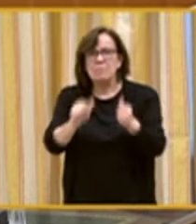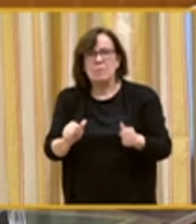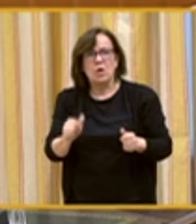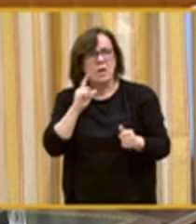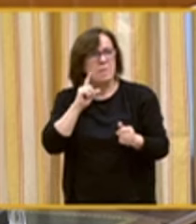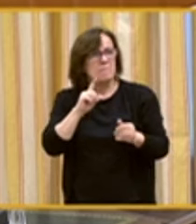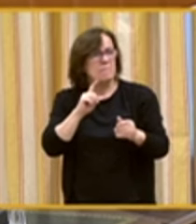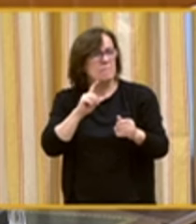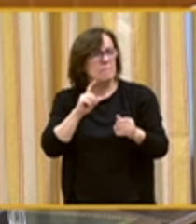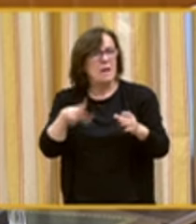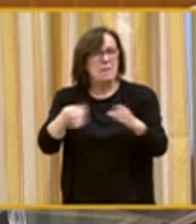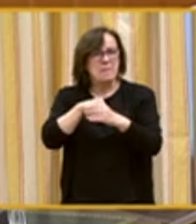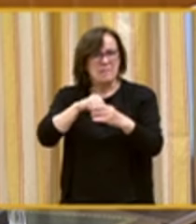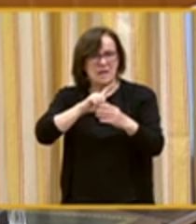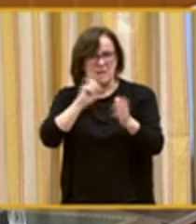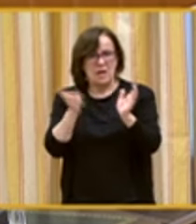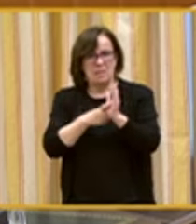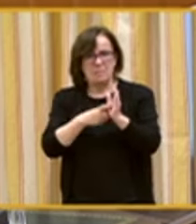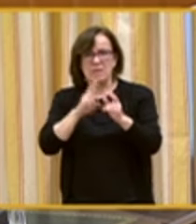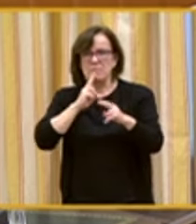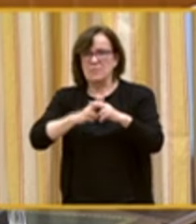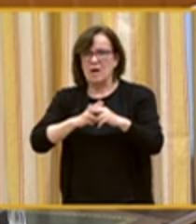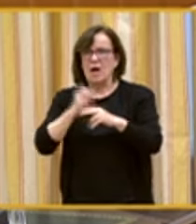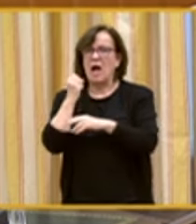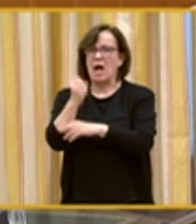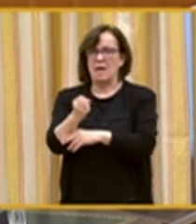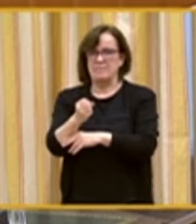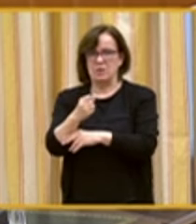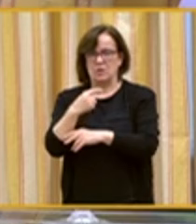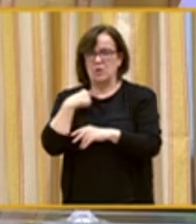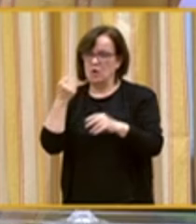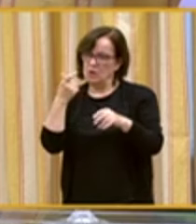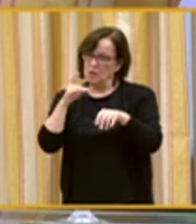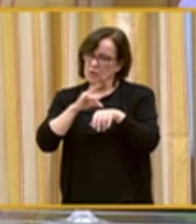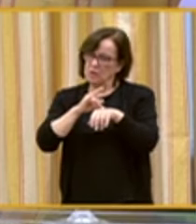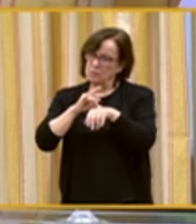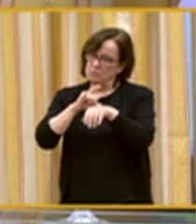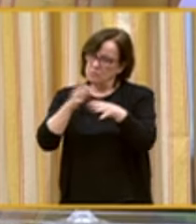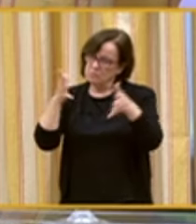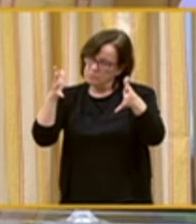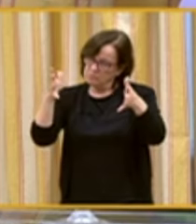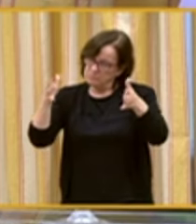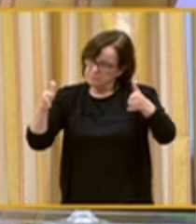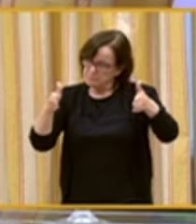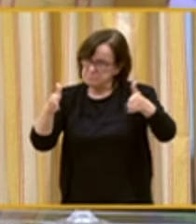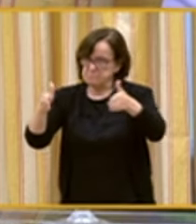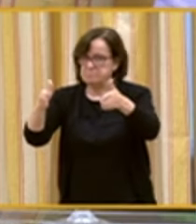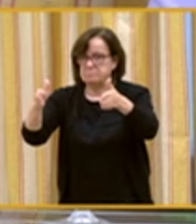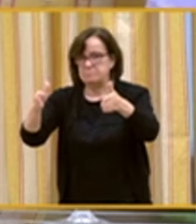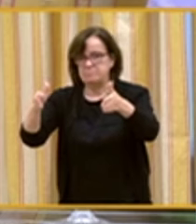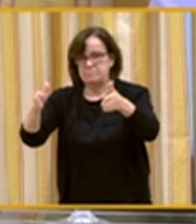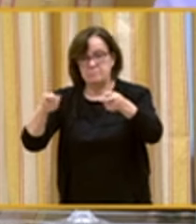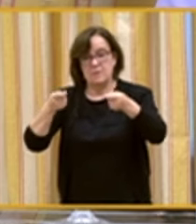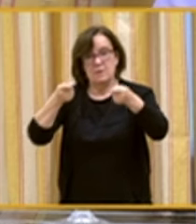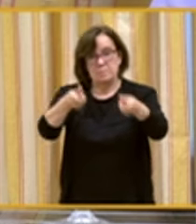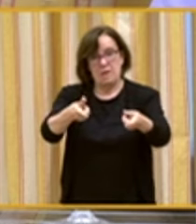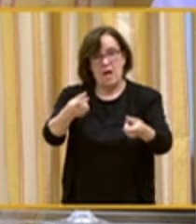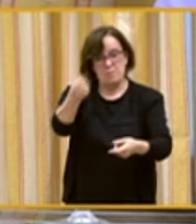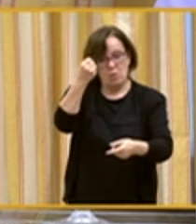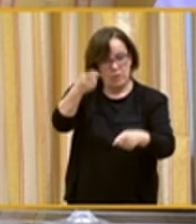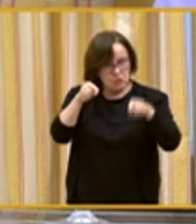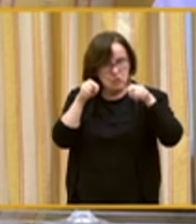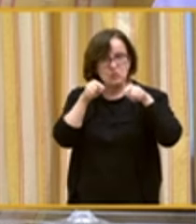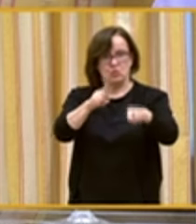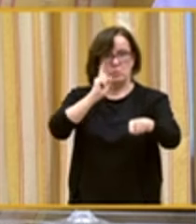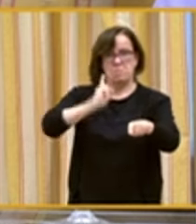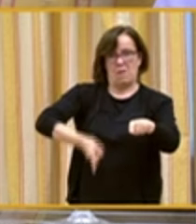Plena Inclusión está trabajando, que se llama Apoyos Autodirigidos, en el que se da más poder a las